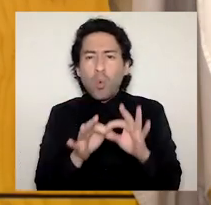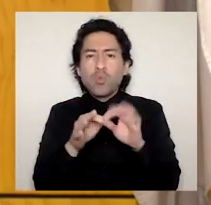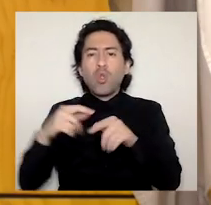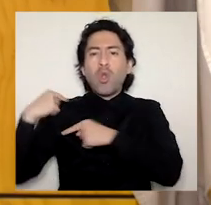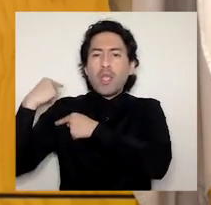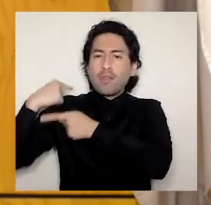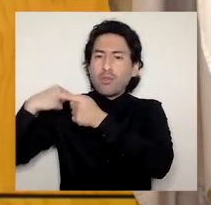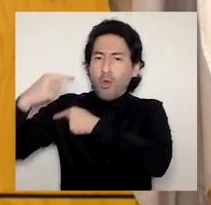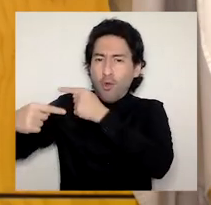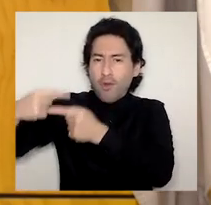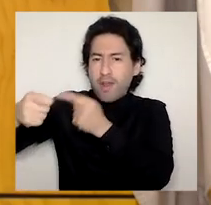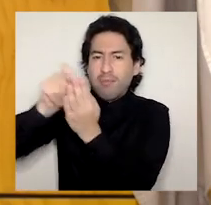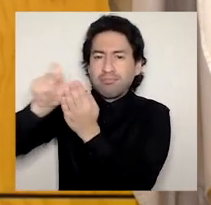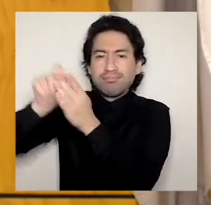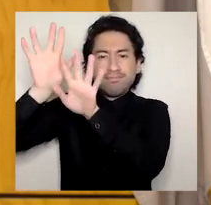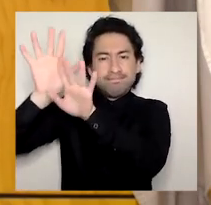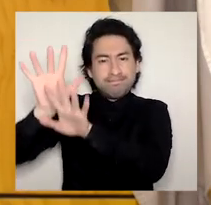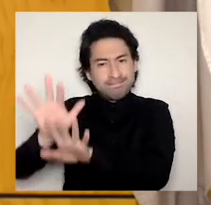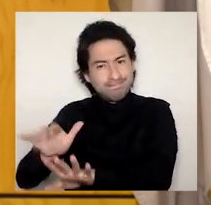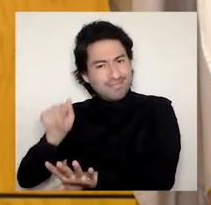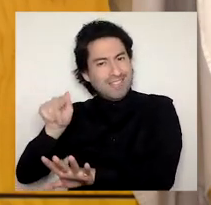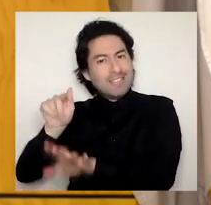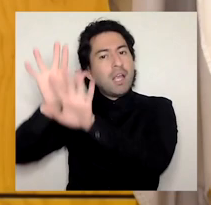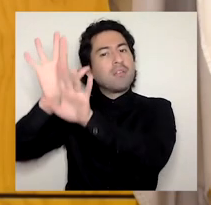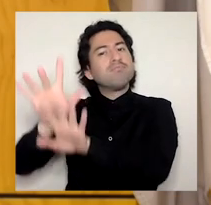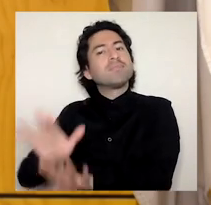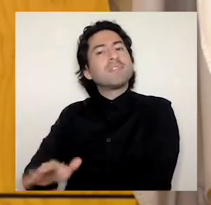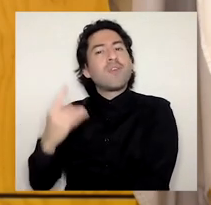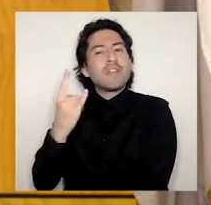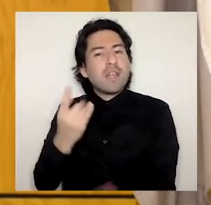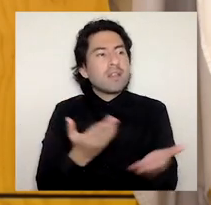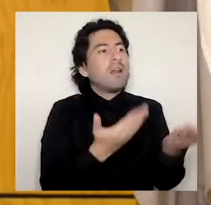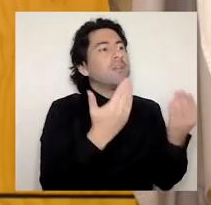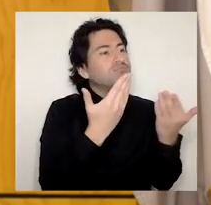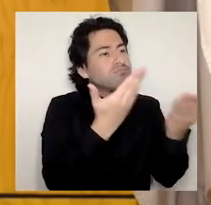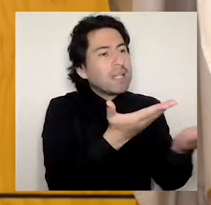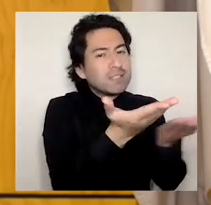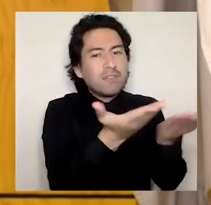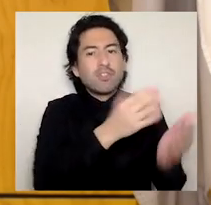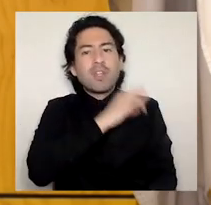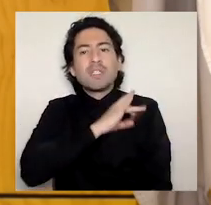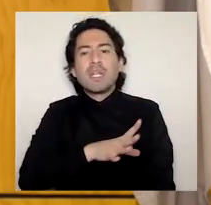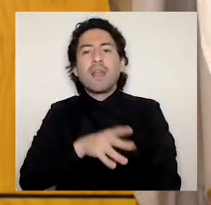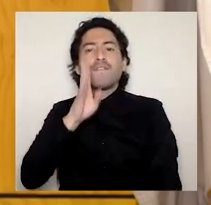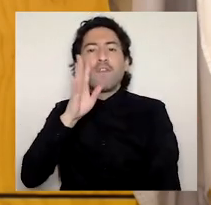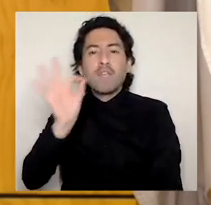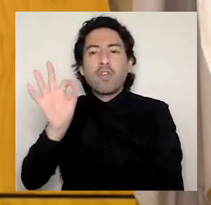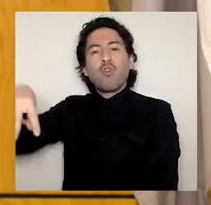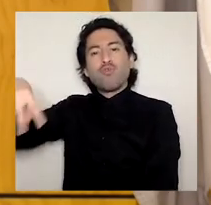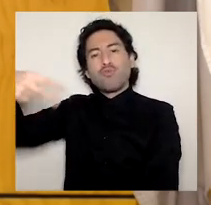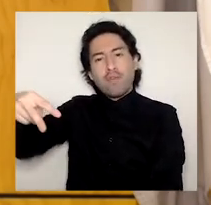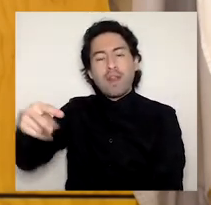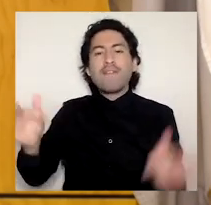la historia de nuestra Universidad al servicio de Chile del Bío Bío y de Ñuble. Feliz